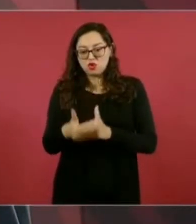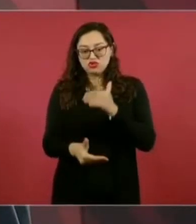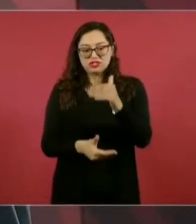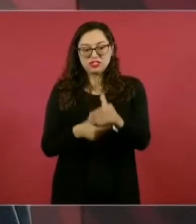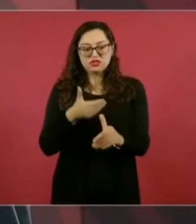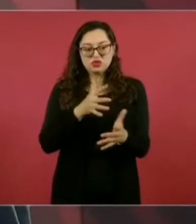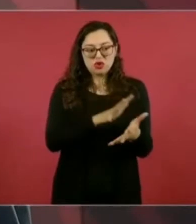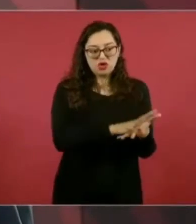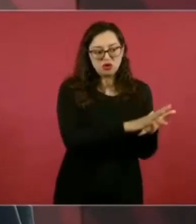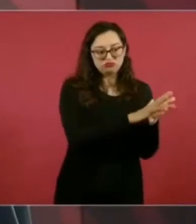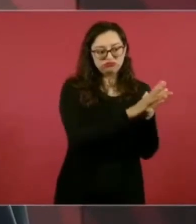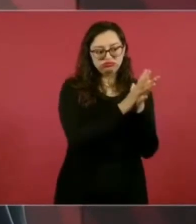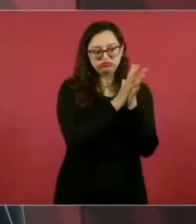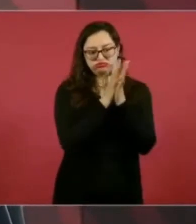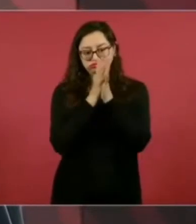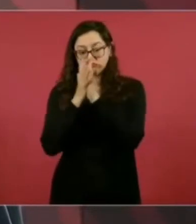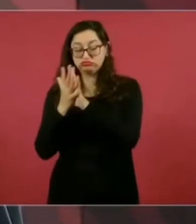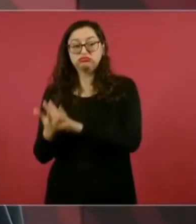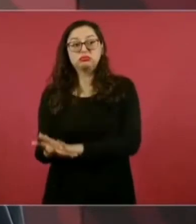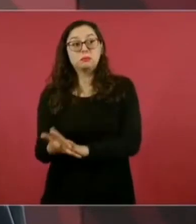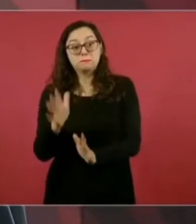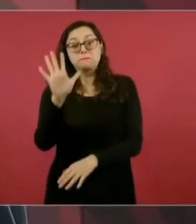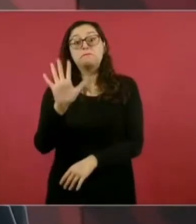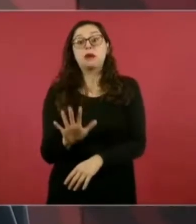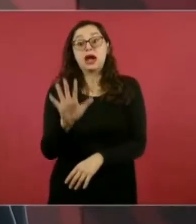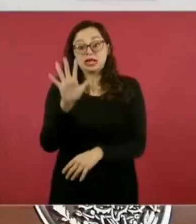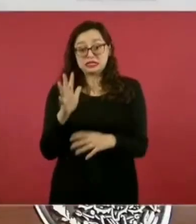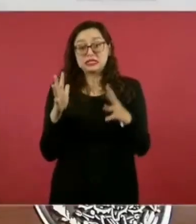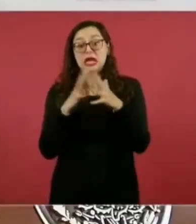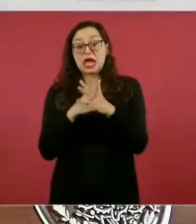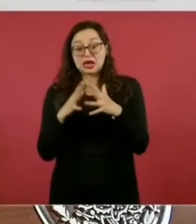una revolución pacífica.